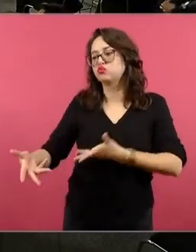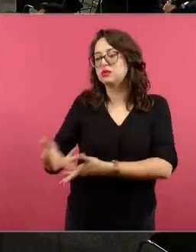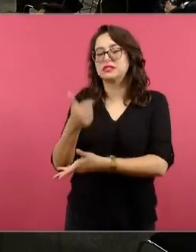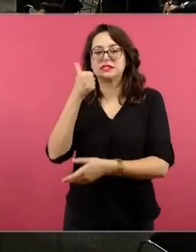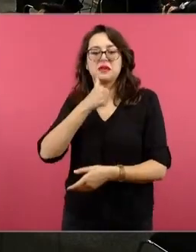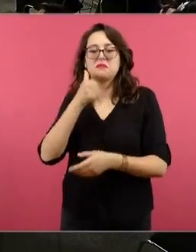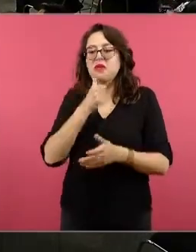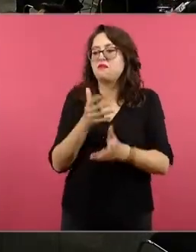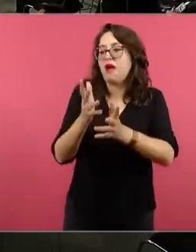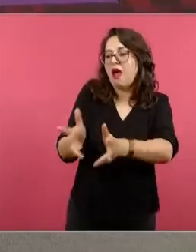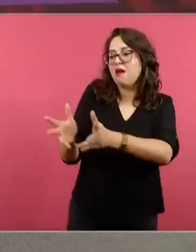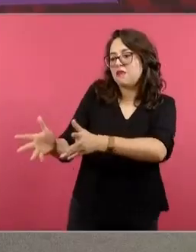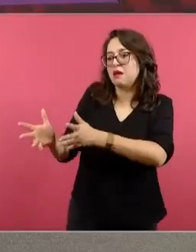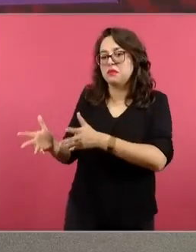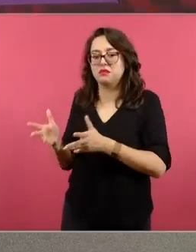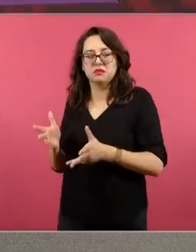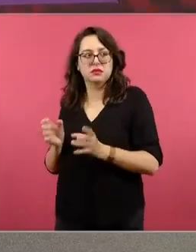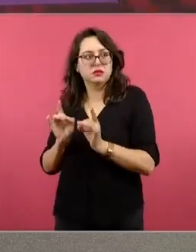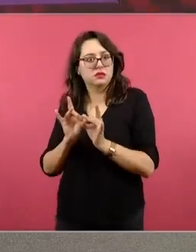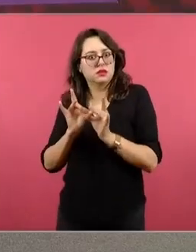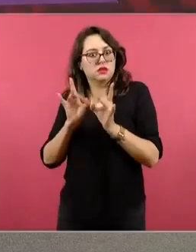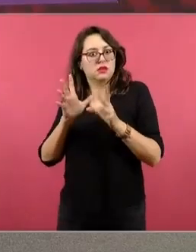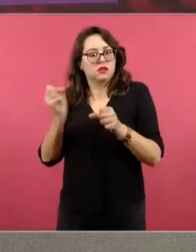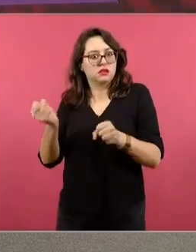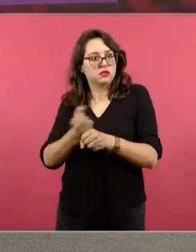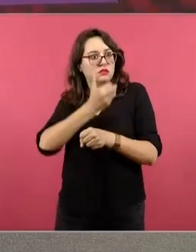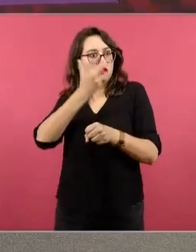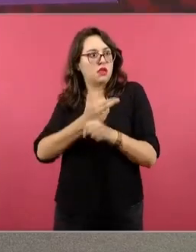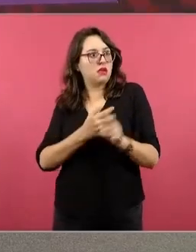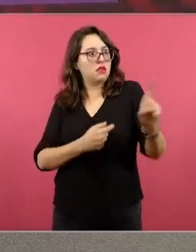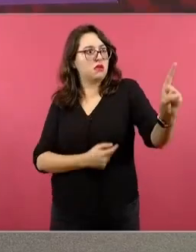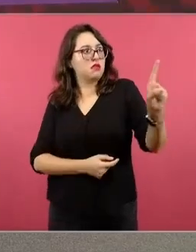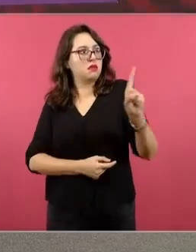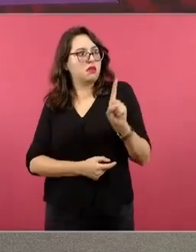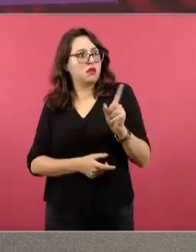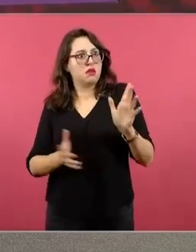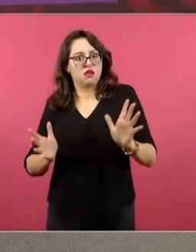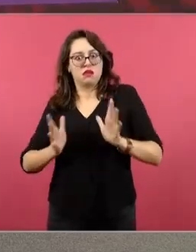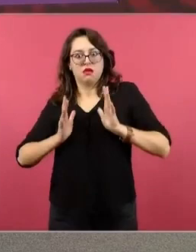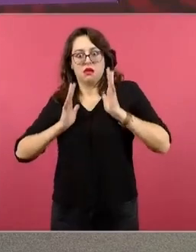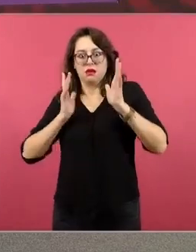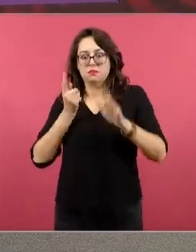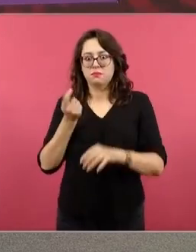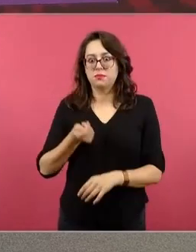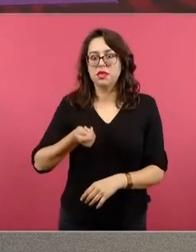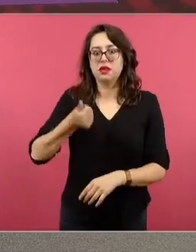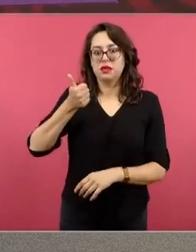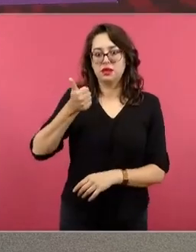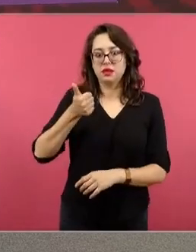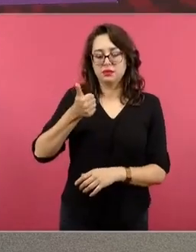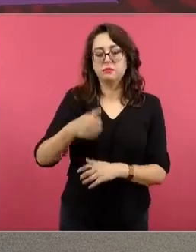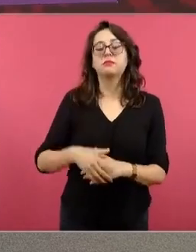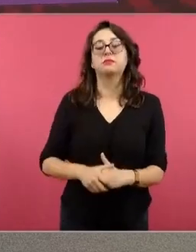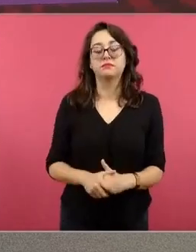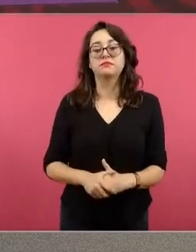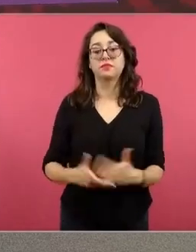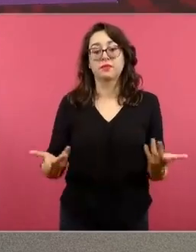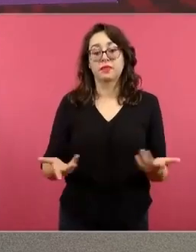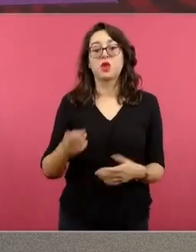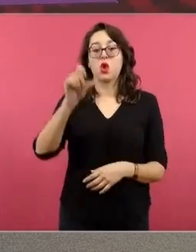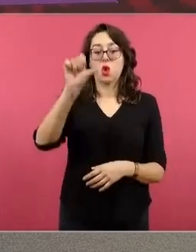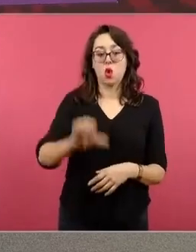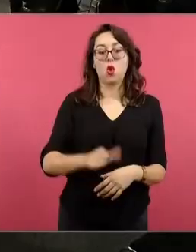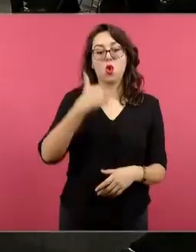Entonces, como gruperos que somos, hoy me toca presentarles la parte de este proyecto que se llama